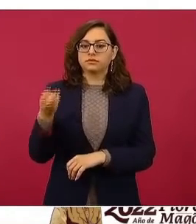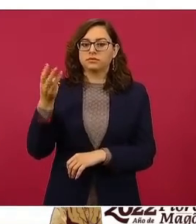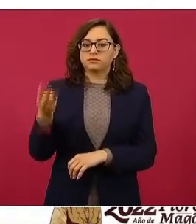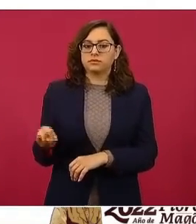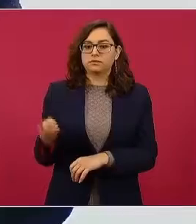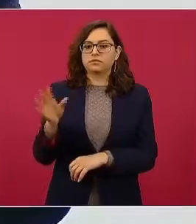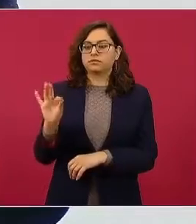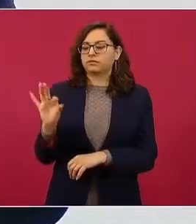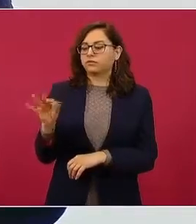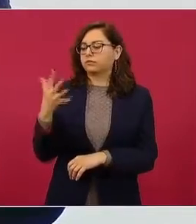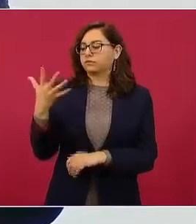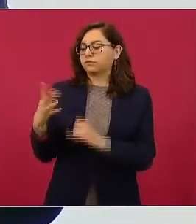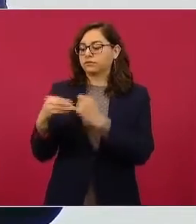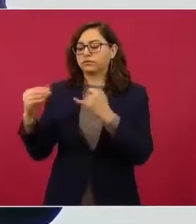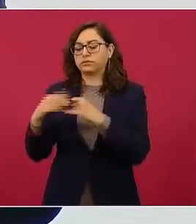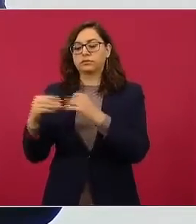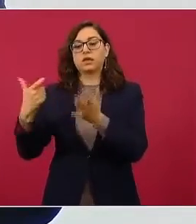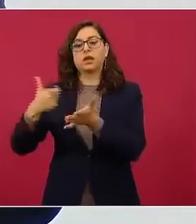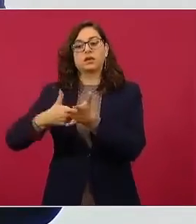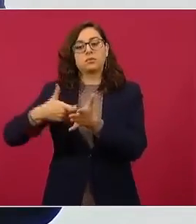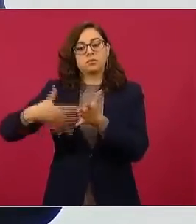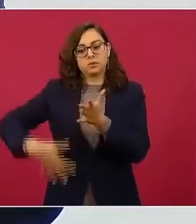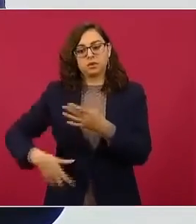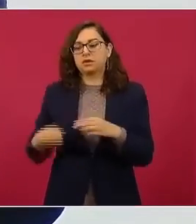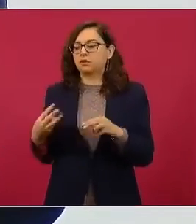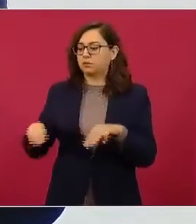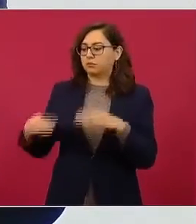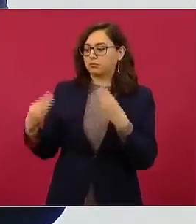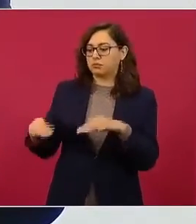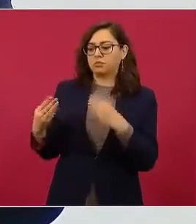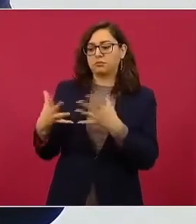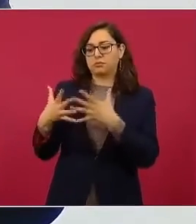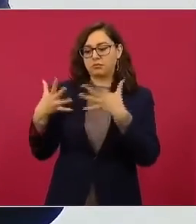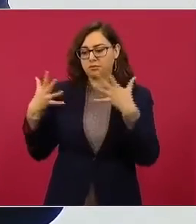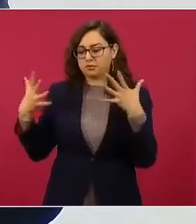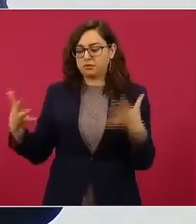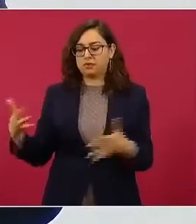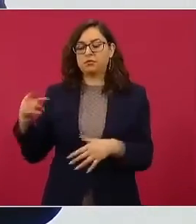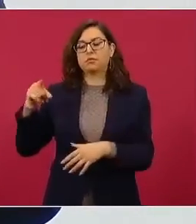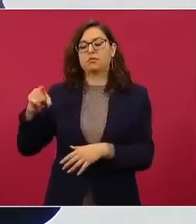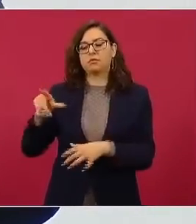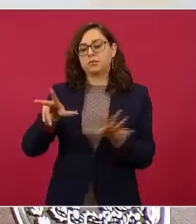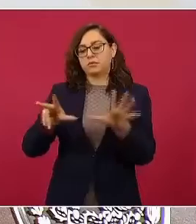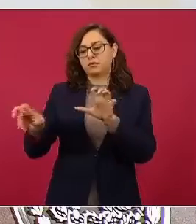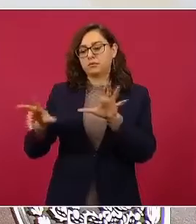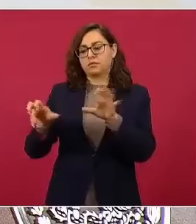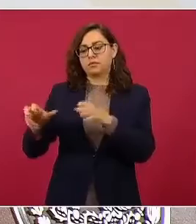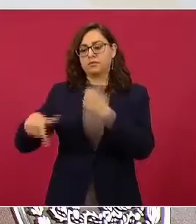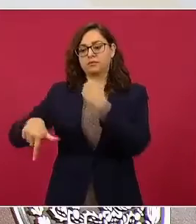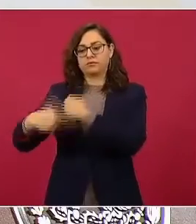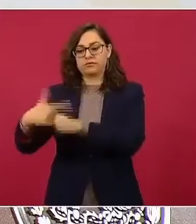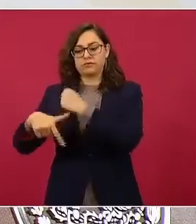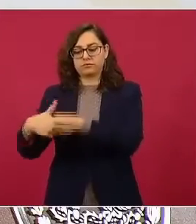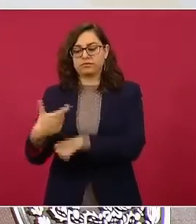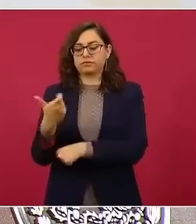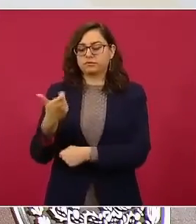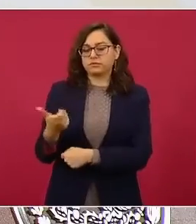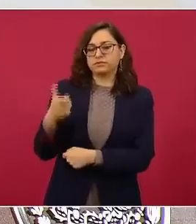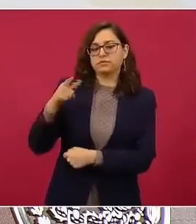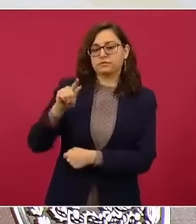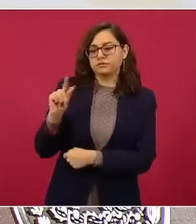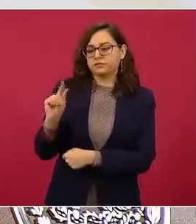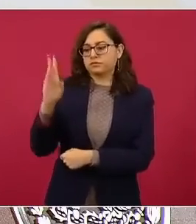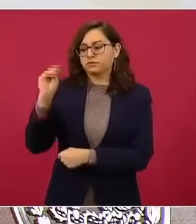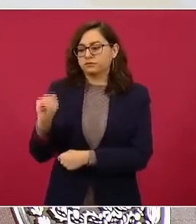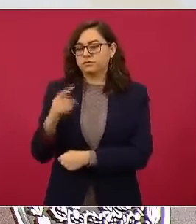centavos. Mientras que la más económica, Central de Abastos de Villahermosa, Tabasco, 812 pesos con 79